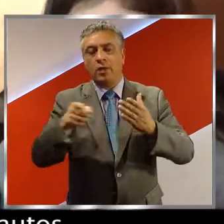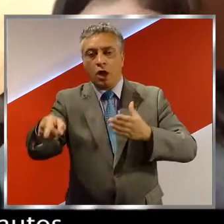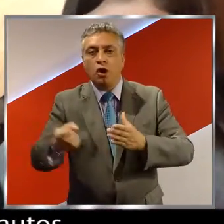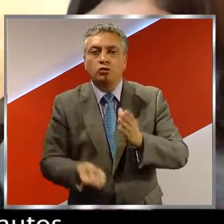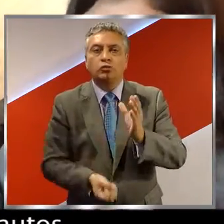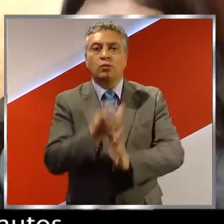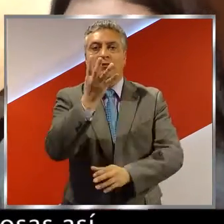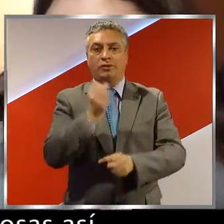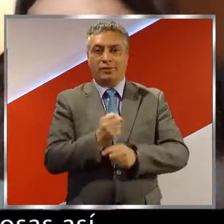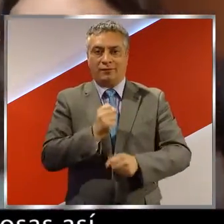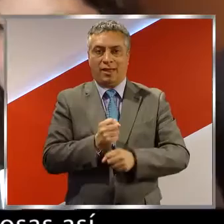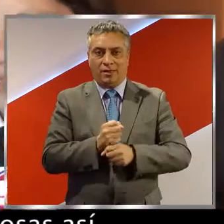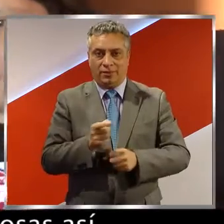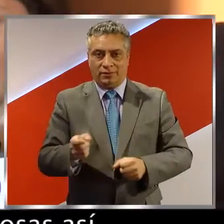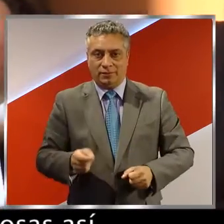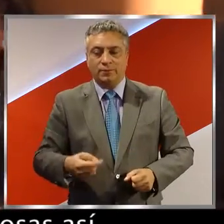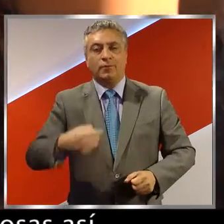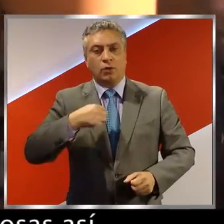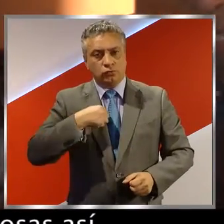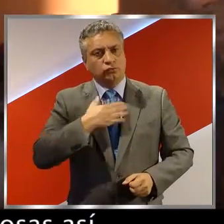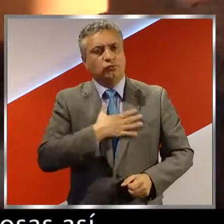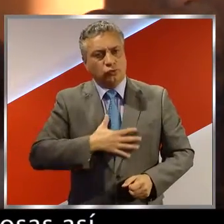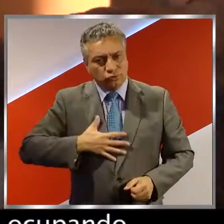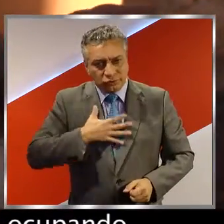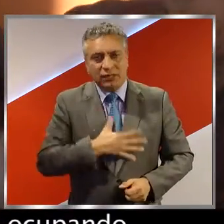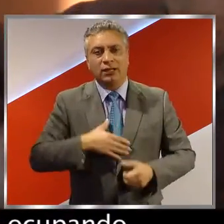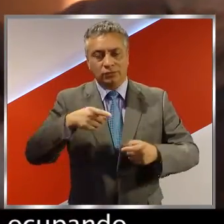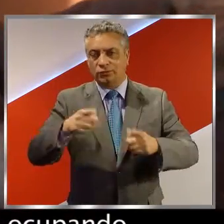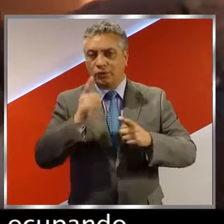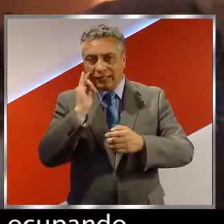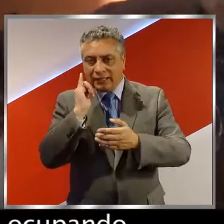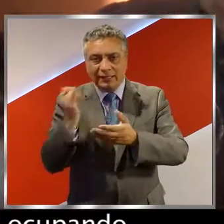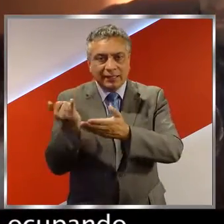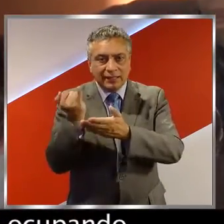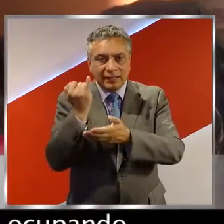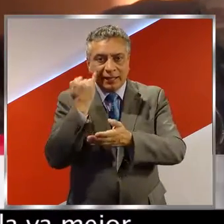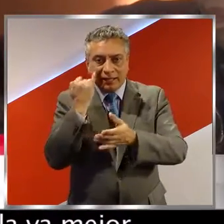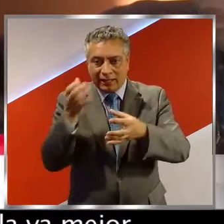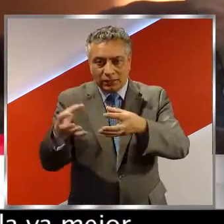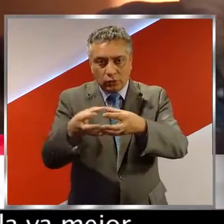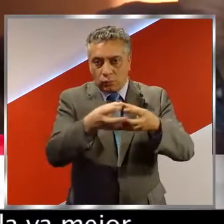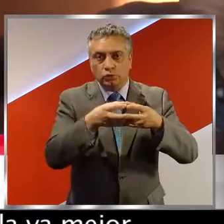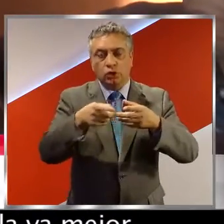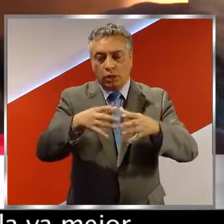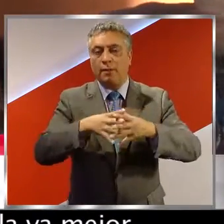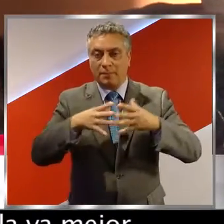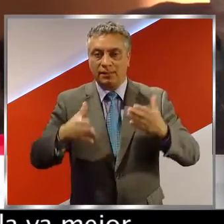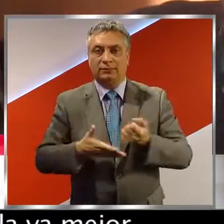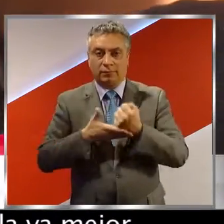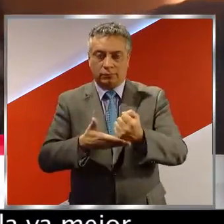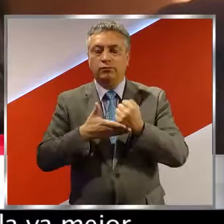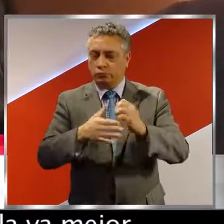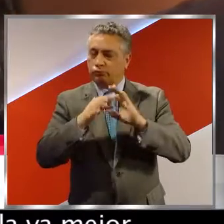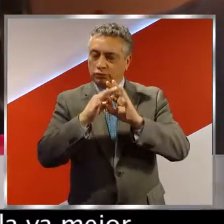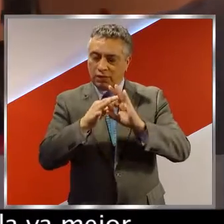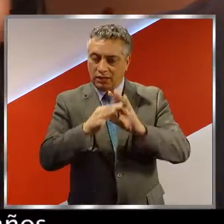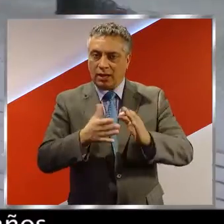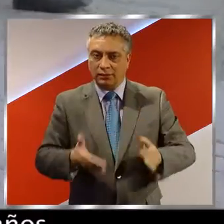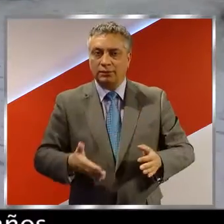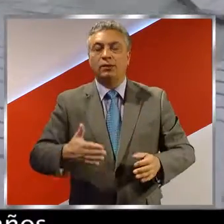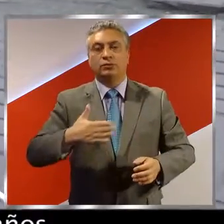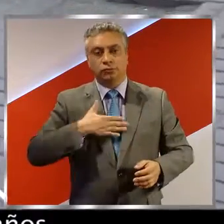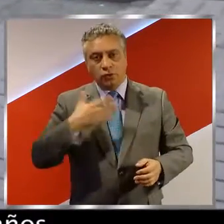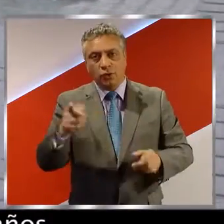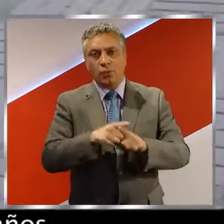andría sola por los autos, que la pueden atropellar, cosas así. Pero como ahora anda comando su bastón, la encuentro que ella es mejor.